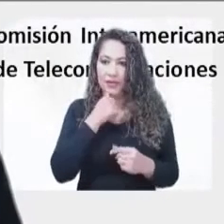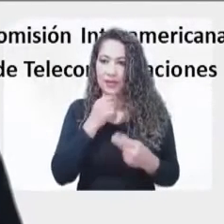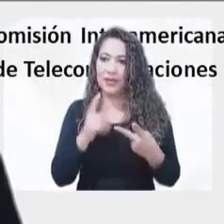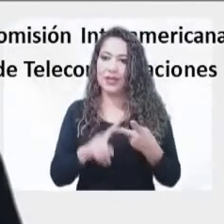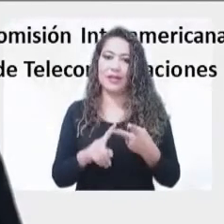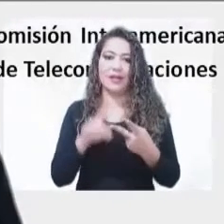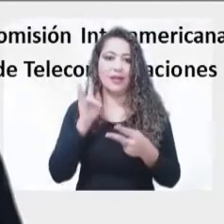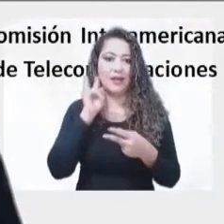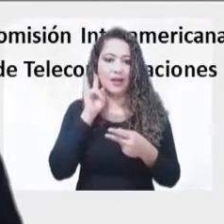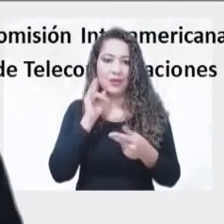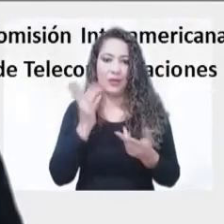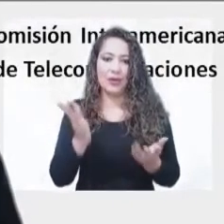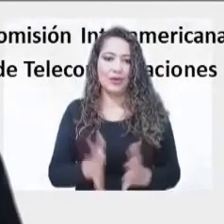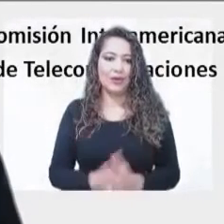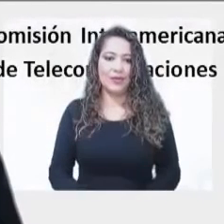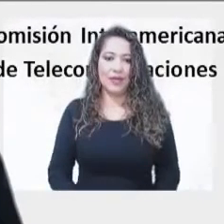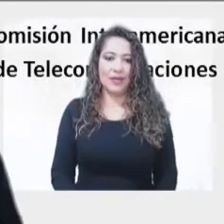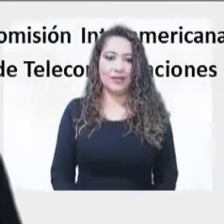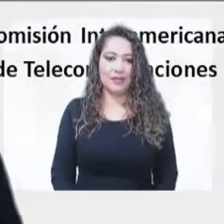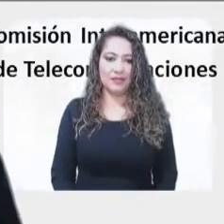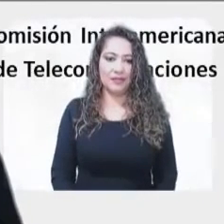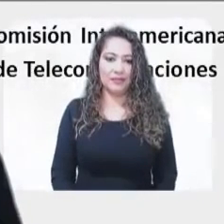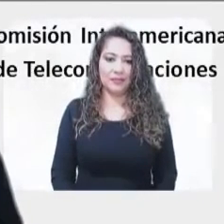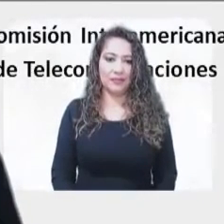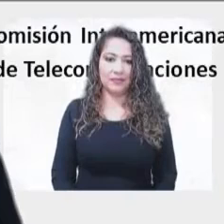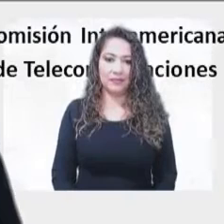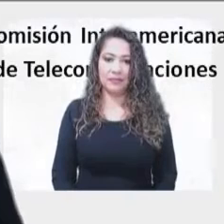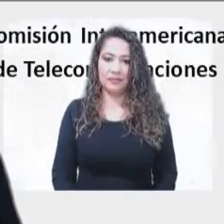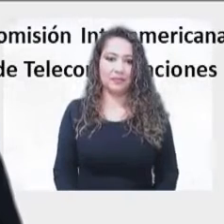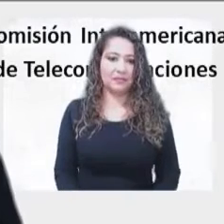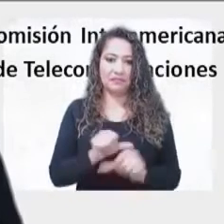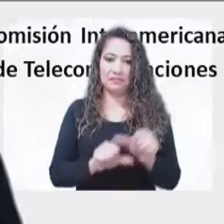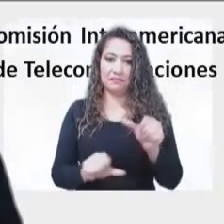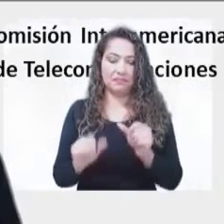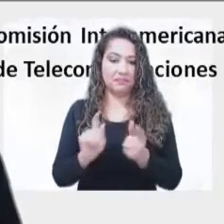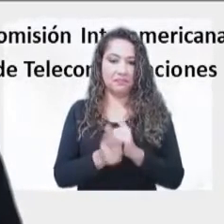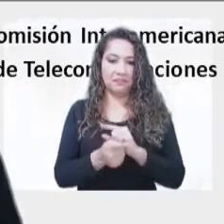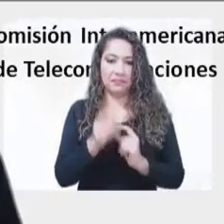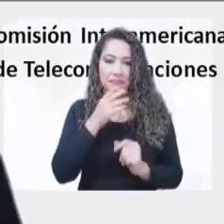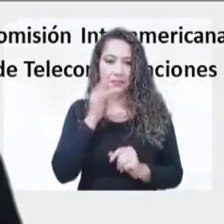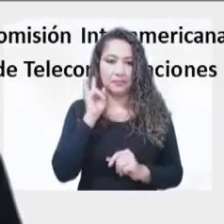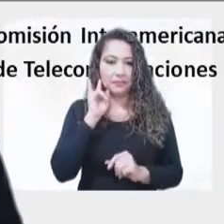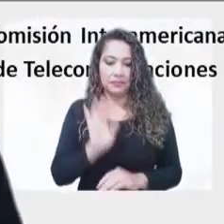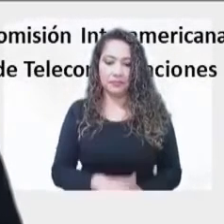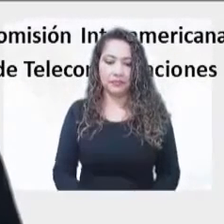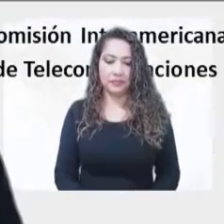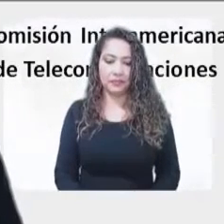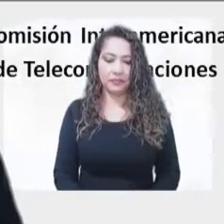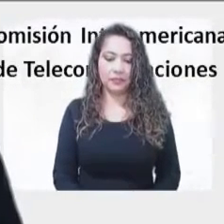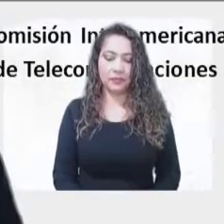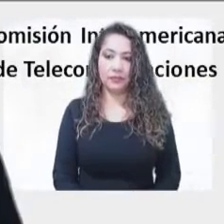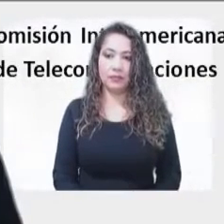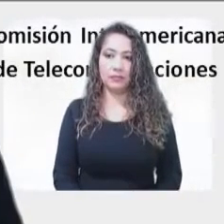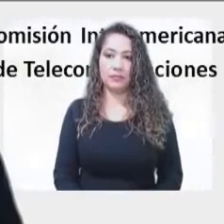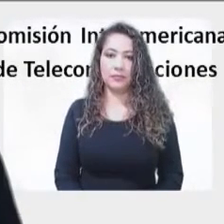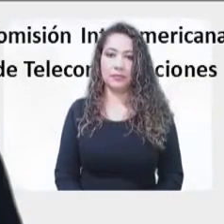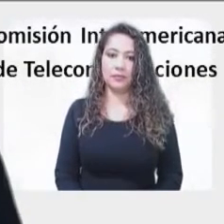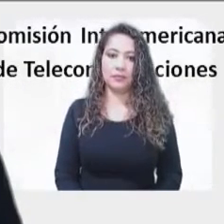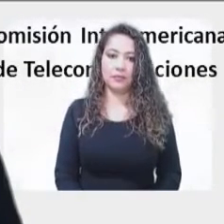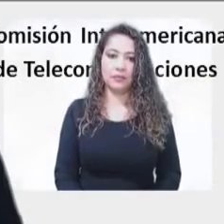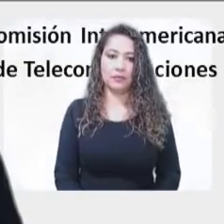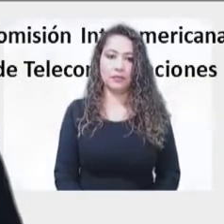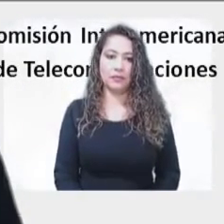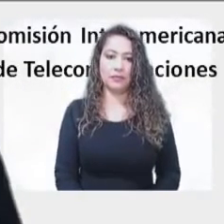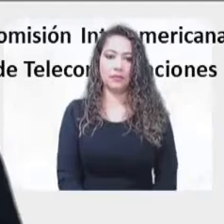Y para cerrar la brecha digital, la CITEL trabajó junto con los países de las Américas, el sector privado, y todas las partes